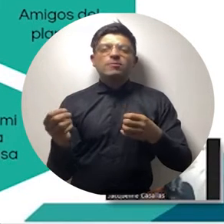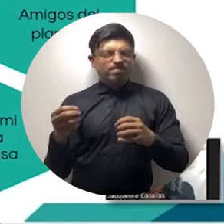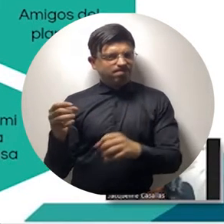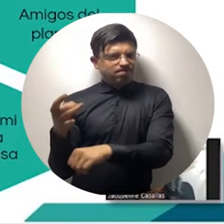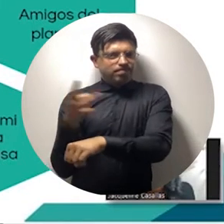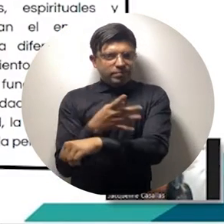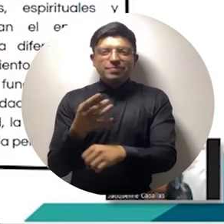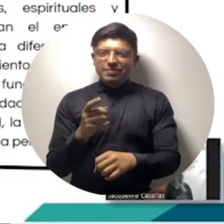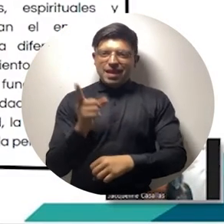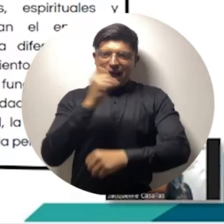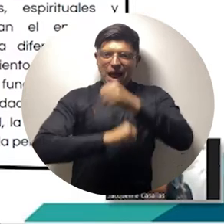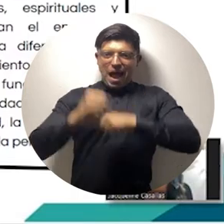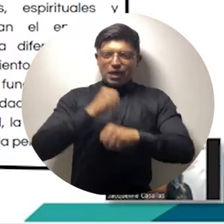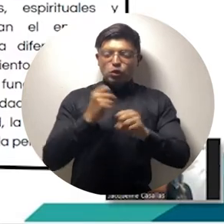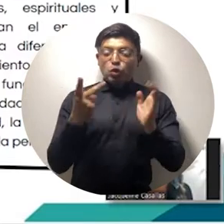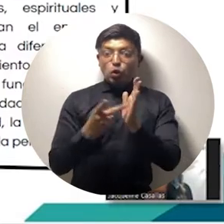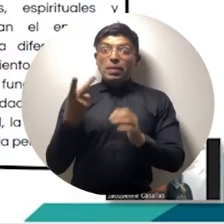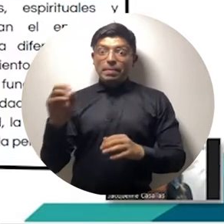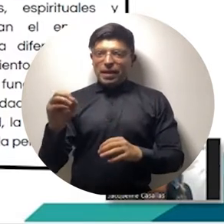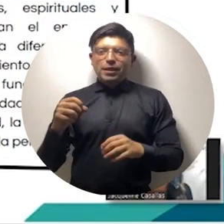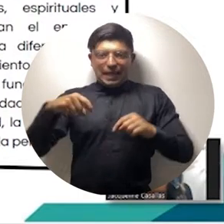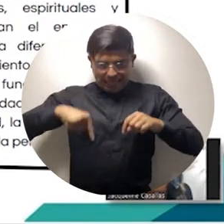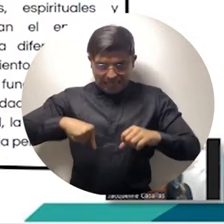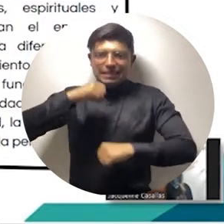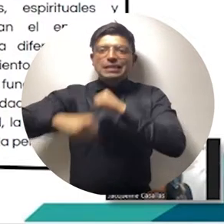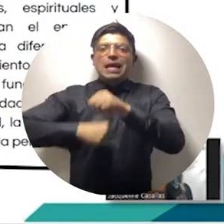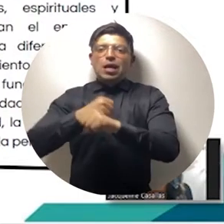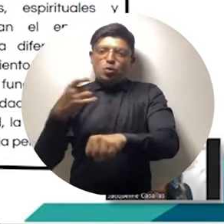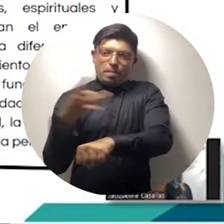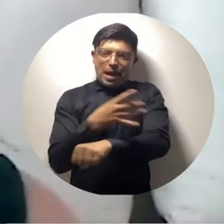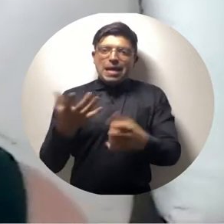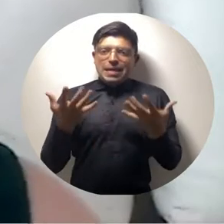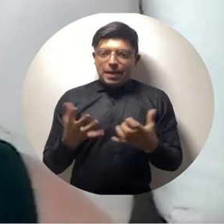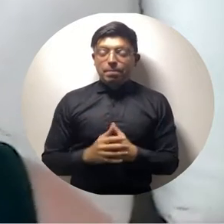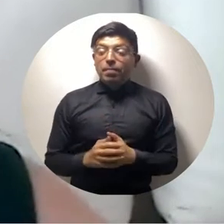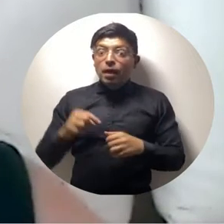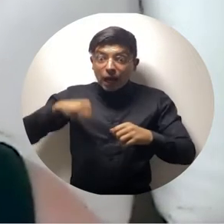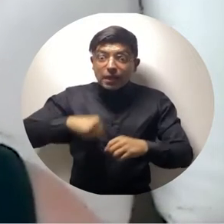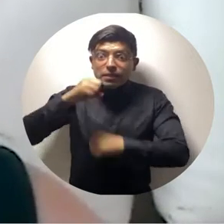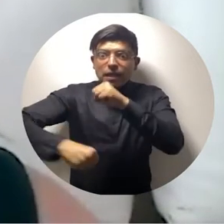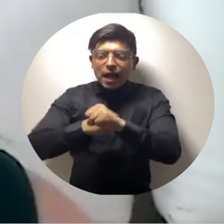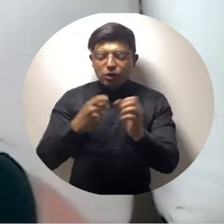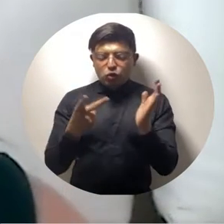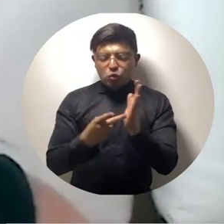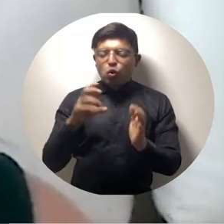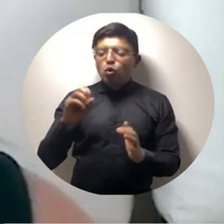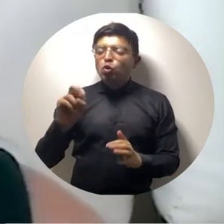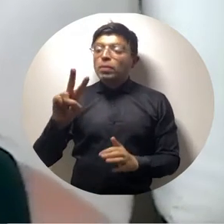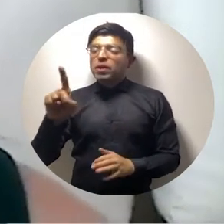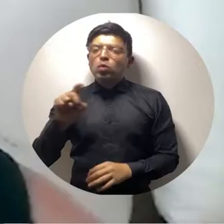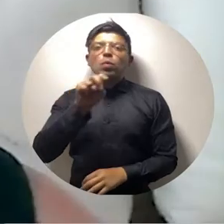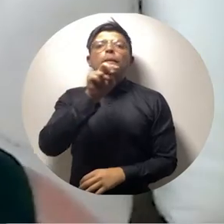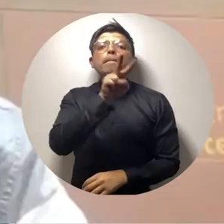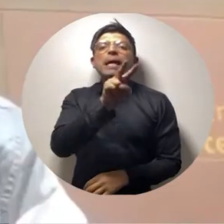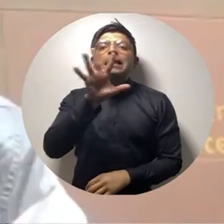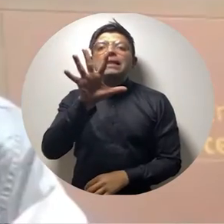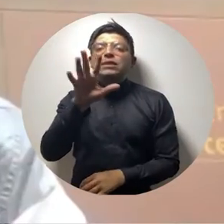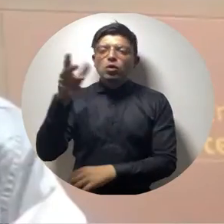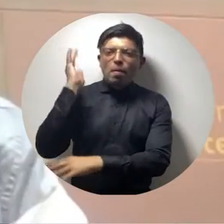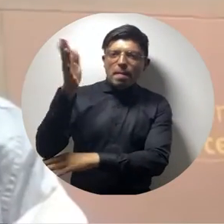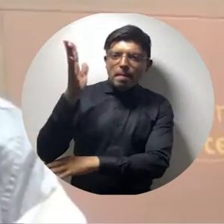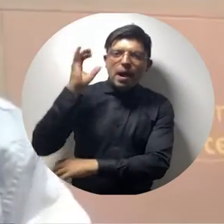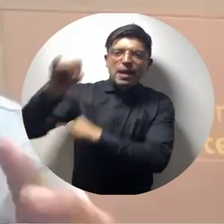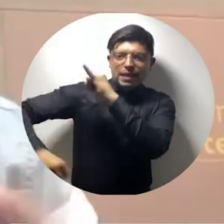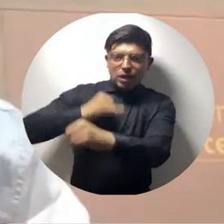ponencias y de participantes que tuvimos el año anterior. Para esta edición tenemos confirmados 25